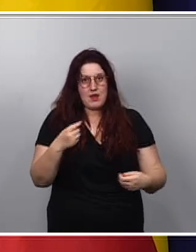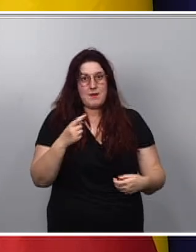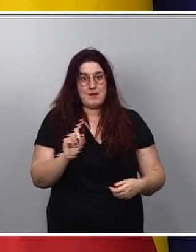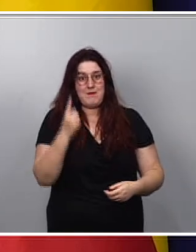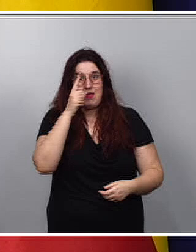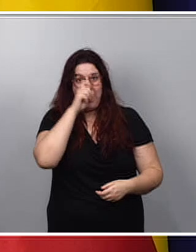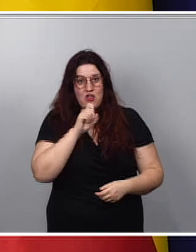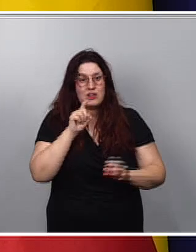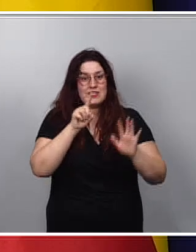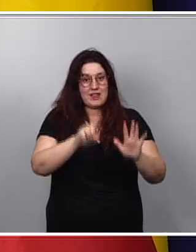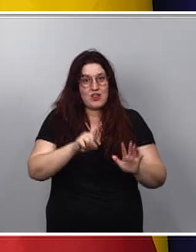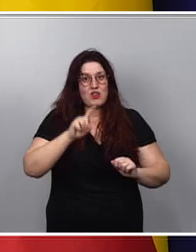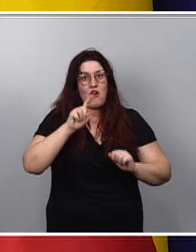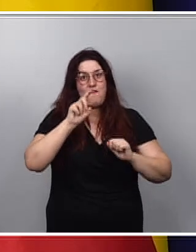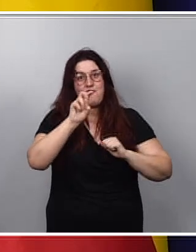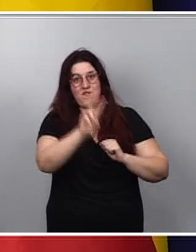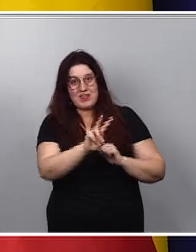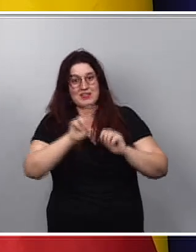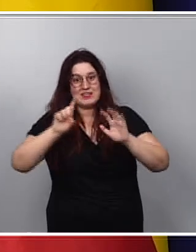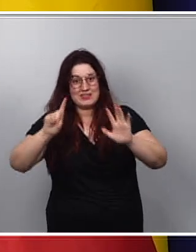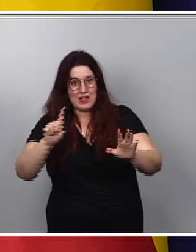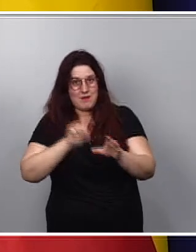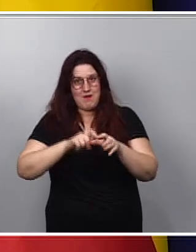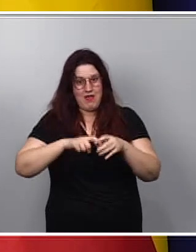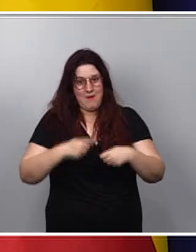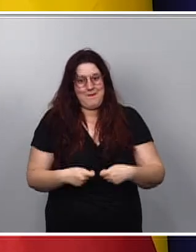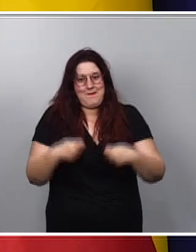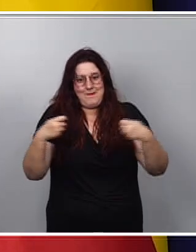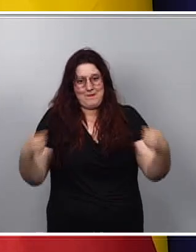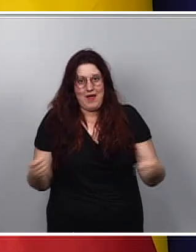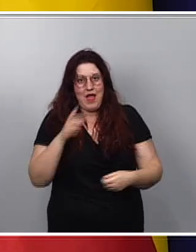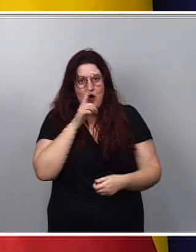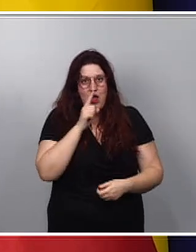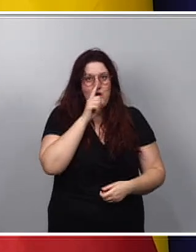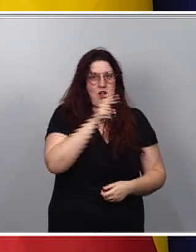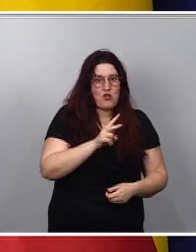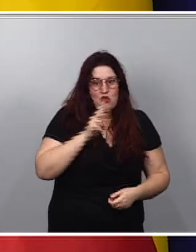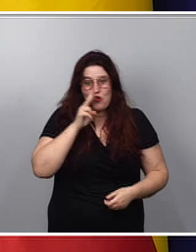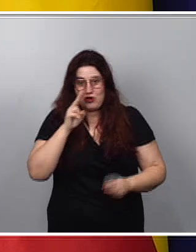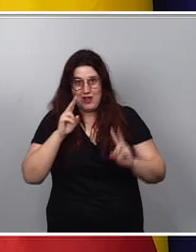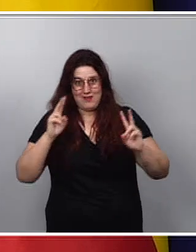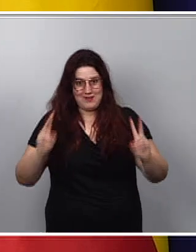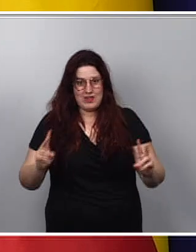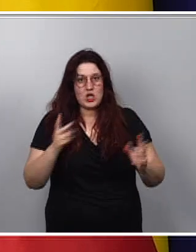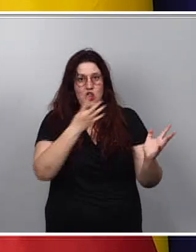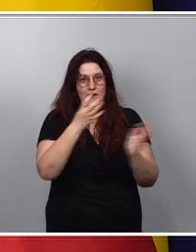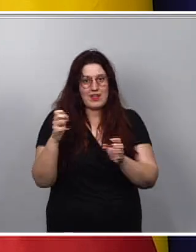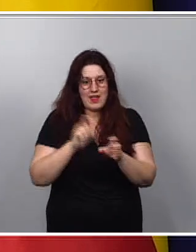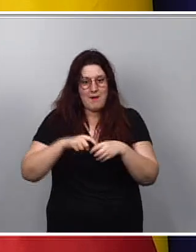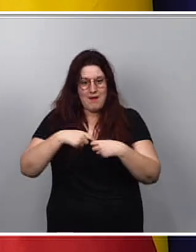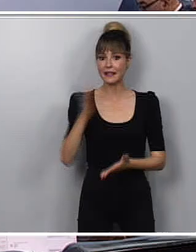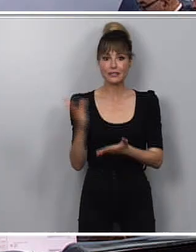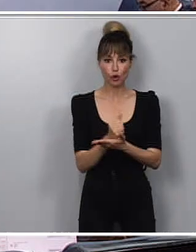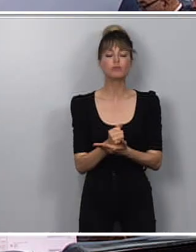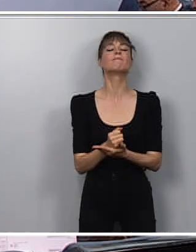626 plazas y tenemos ya entre el primero y el segundo año un total de 900 plazas más para estudiantes de